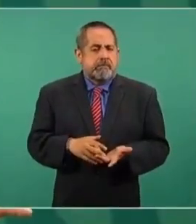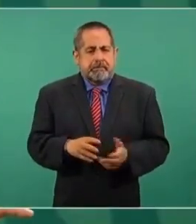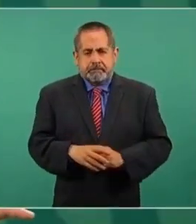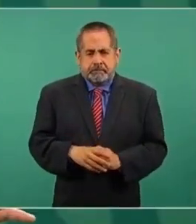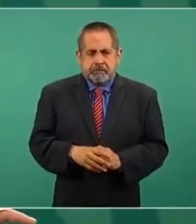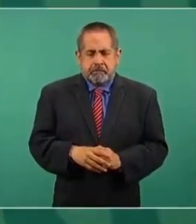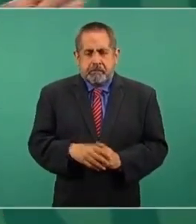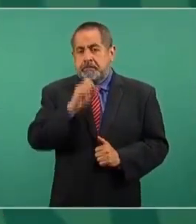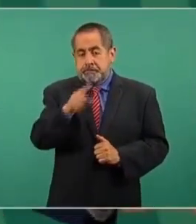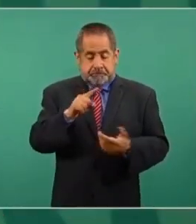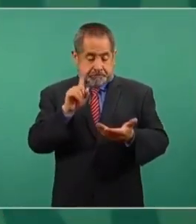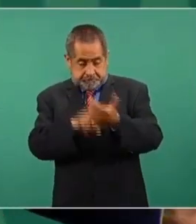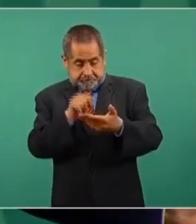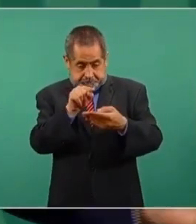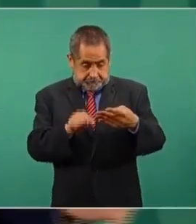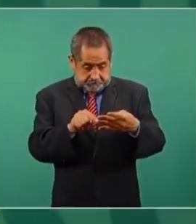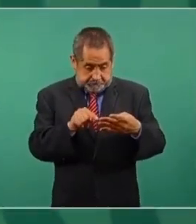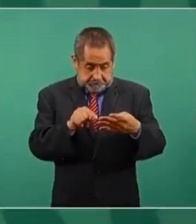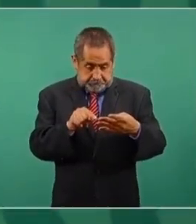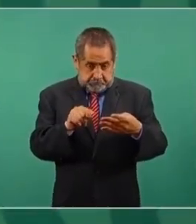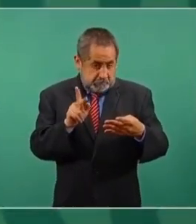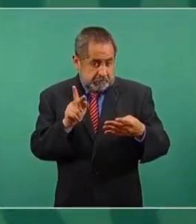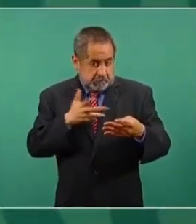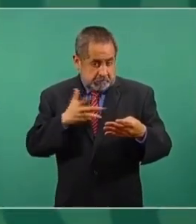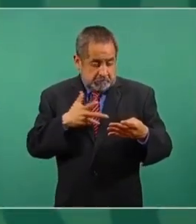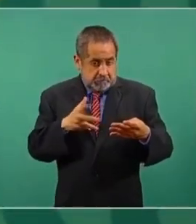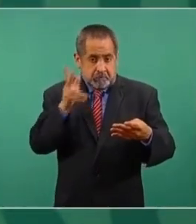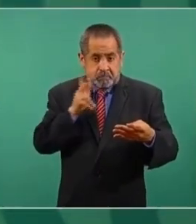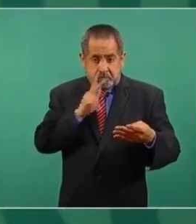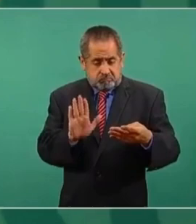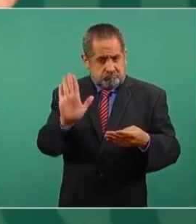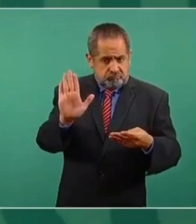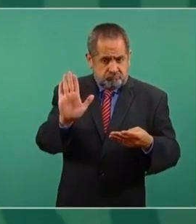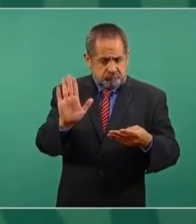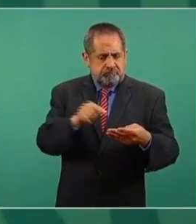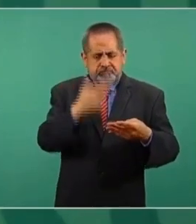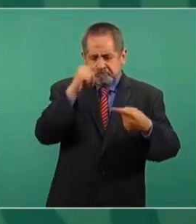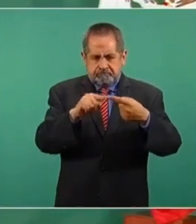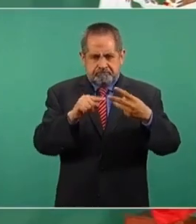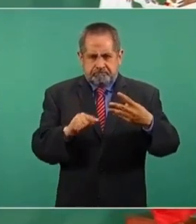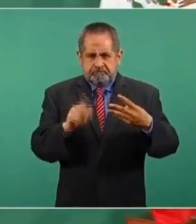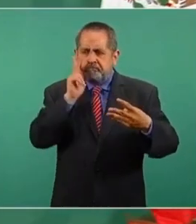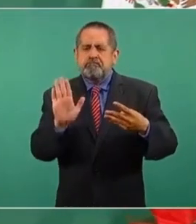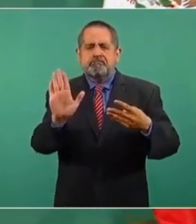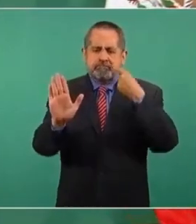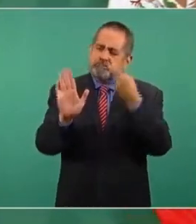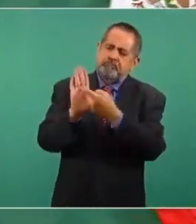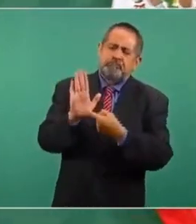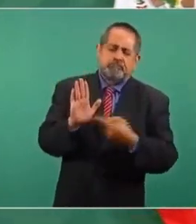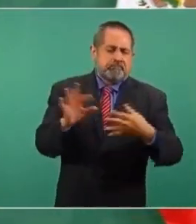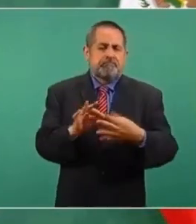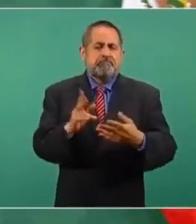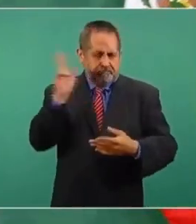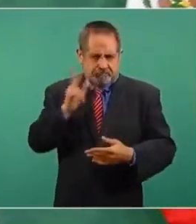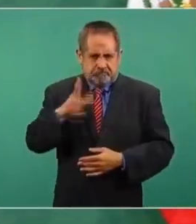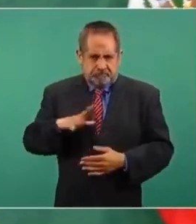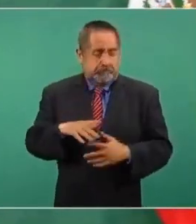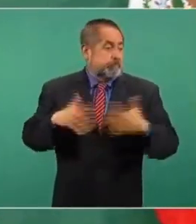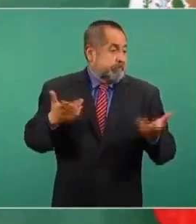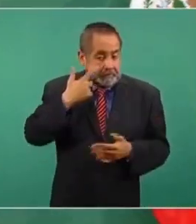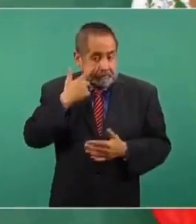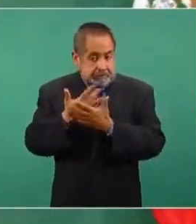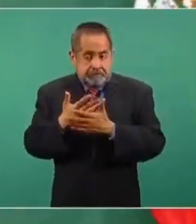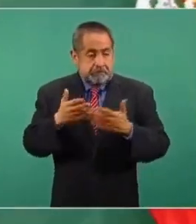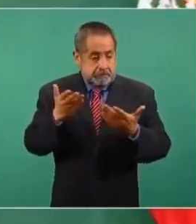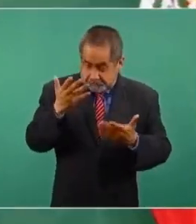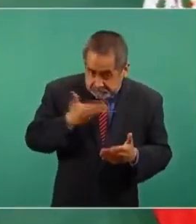que lo que está ahí se pruebe. Y por eso se inicia todo un